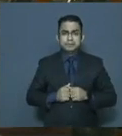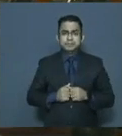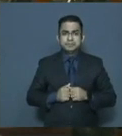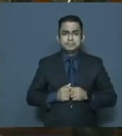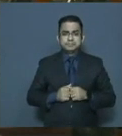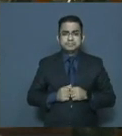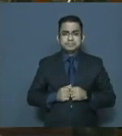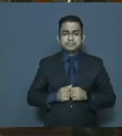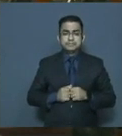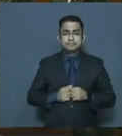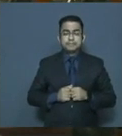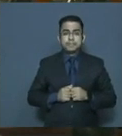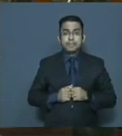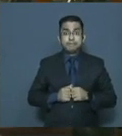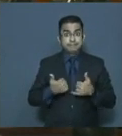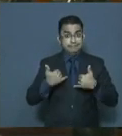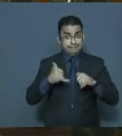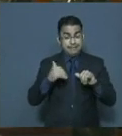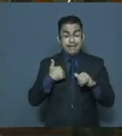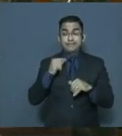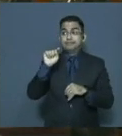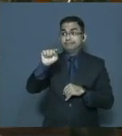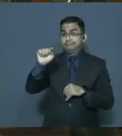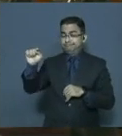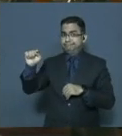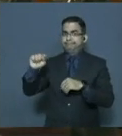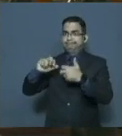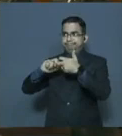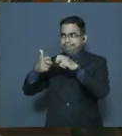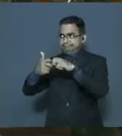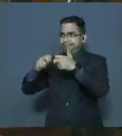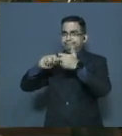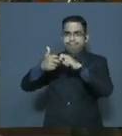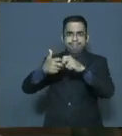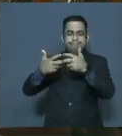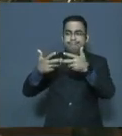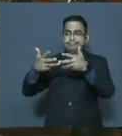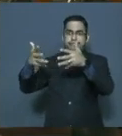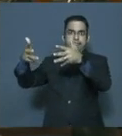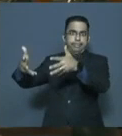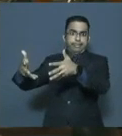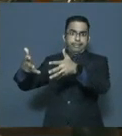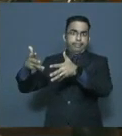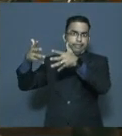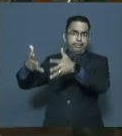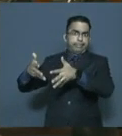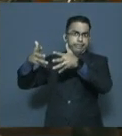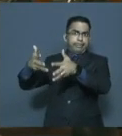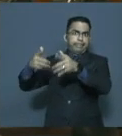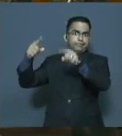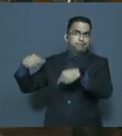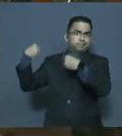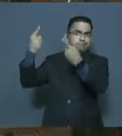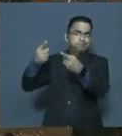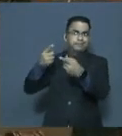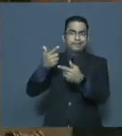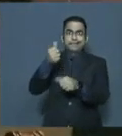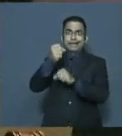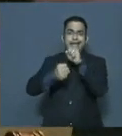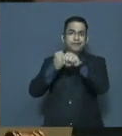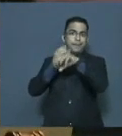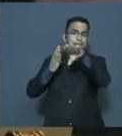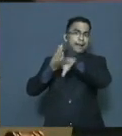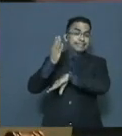Aún existen casos pendientes de solución que datan de hace más de una década. Por esa